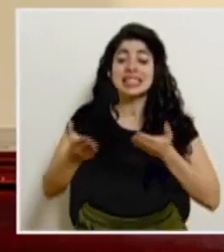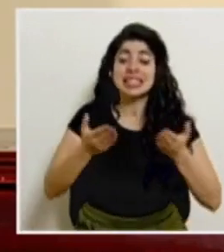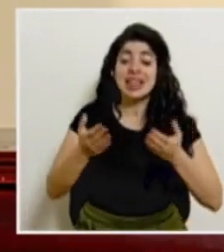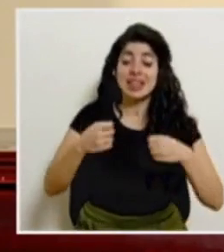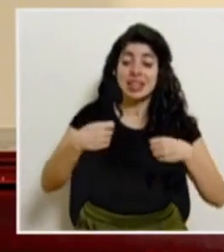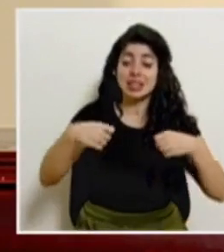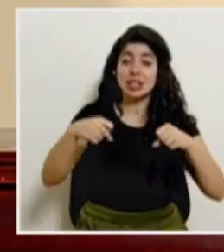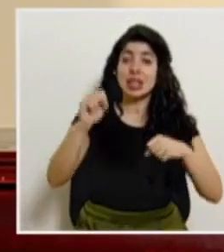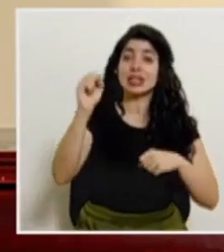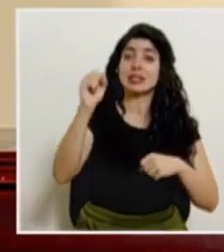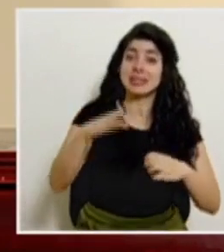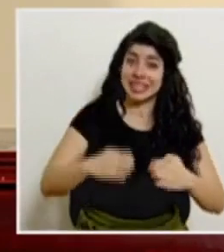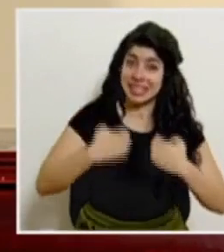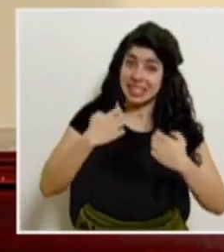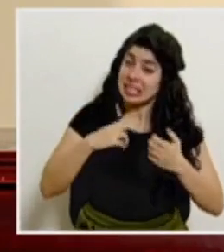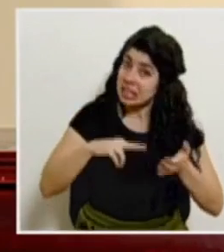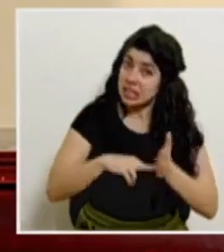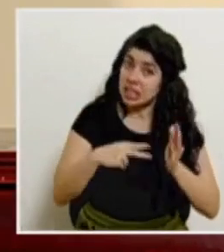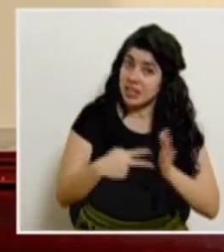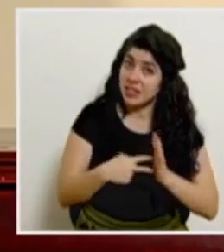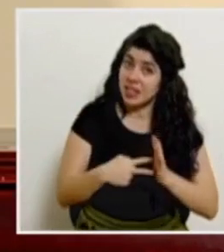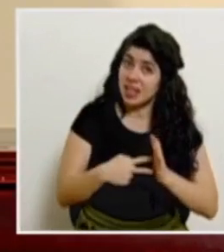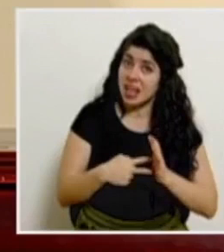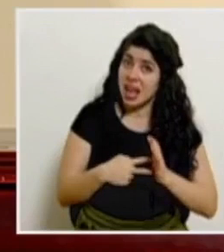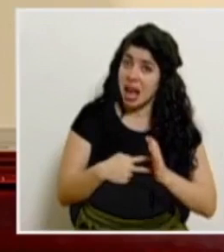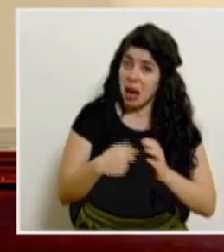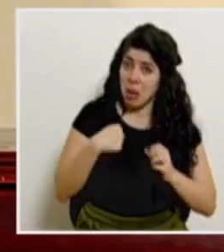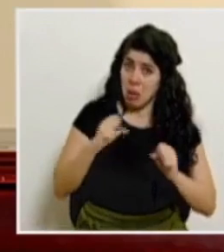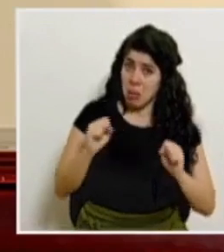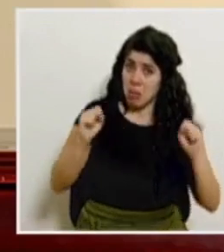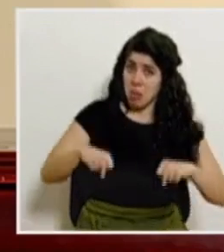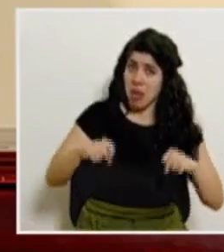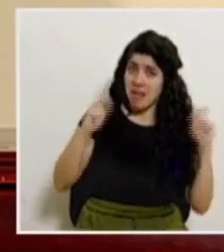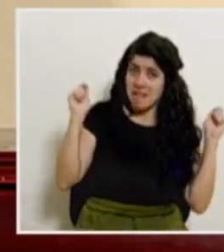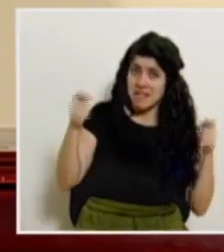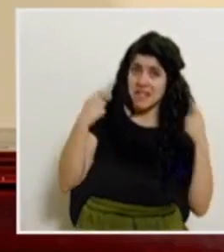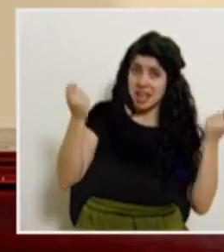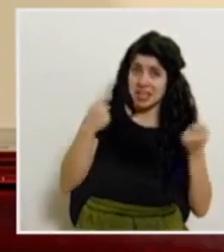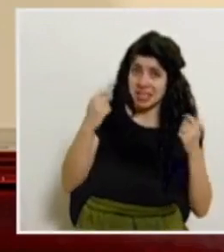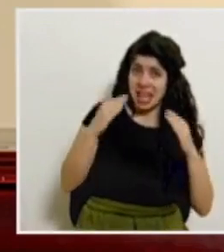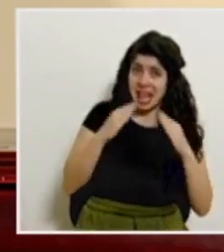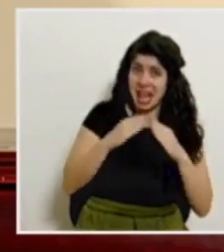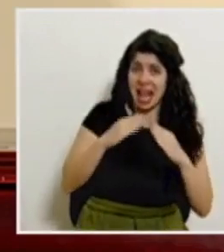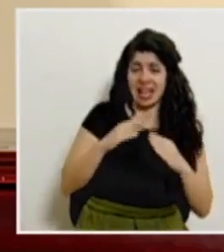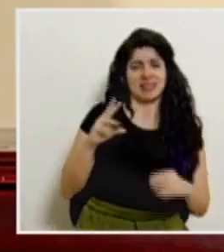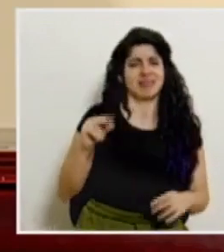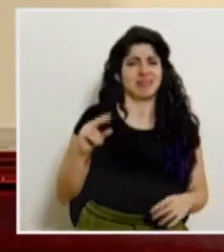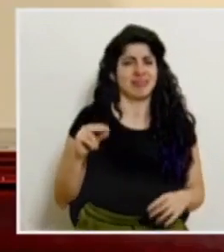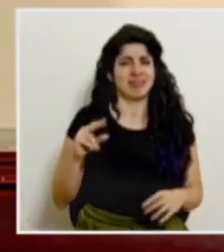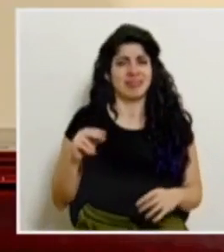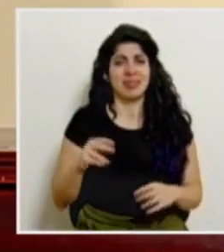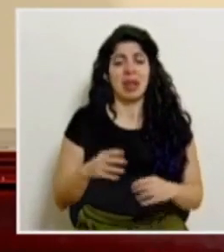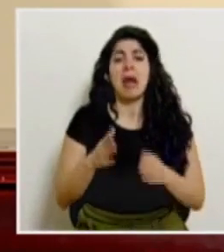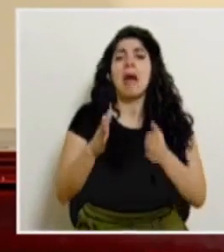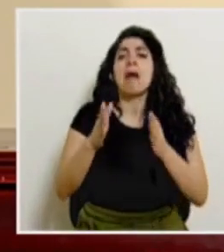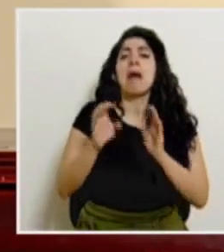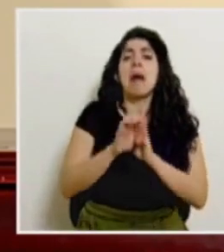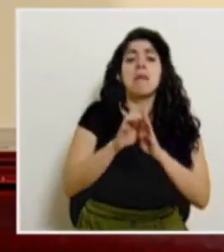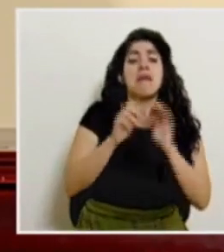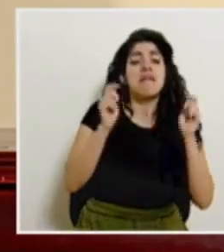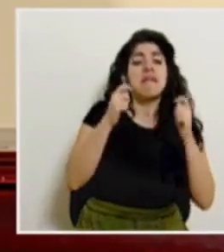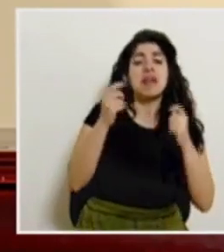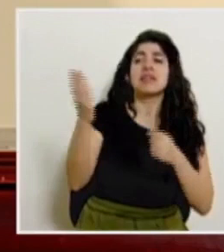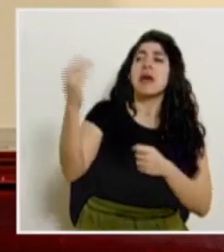exprés exista no significa que podemos hacer fiestas en nuestras casas y pedir el